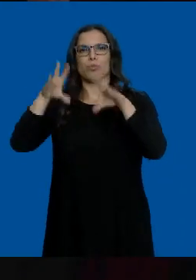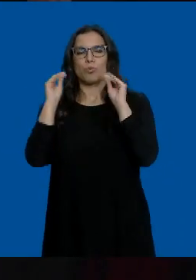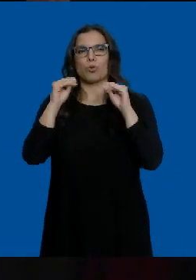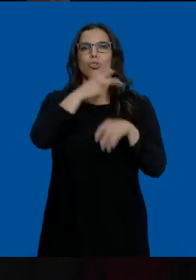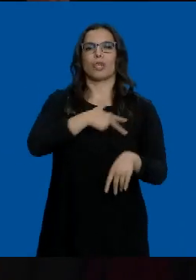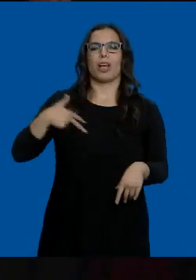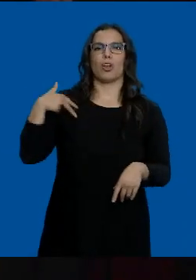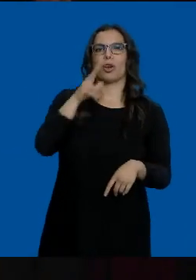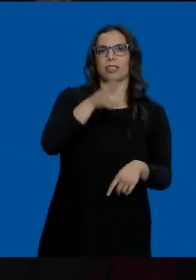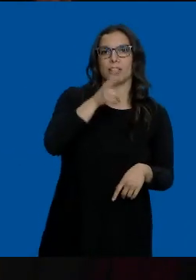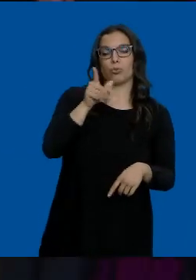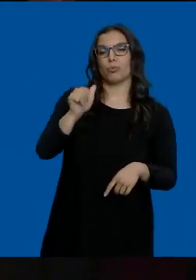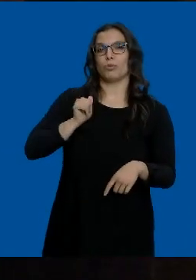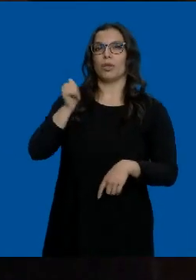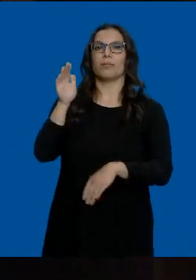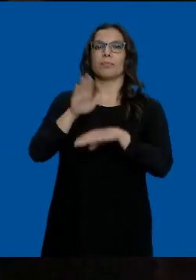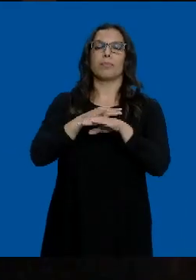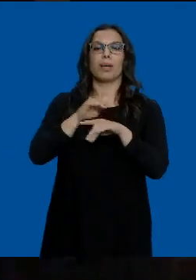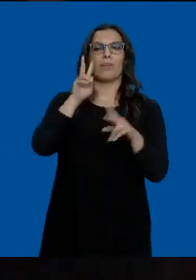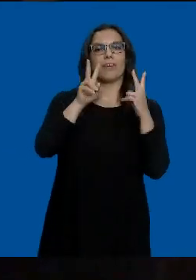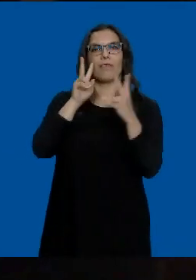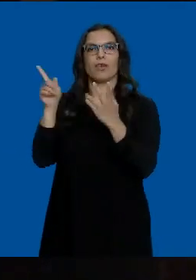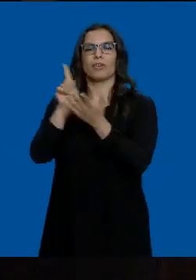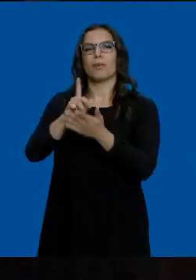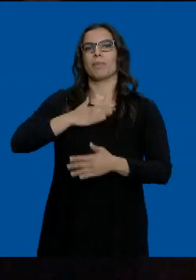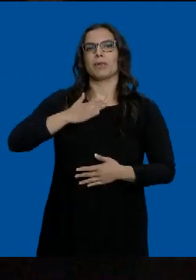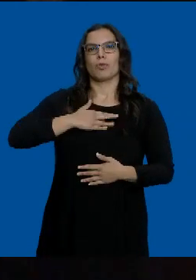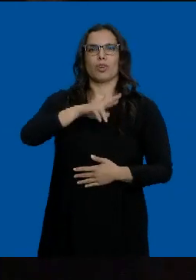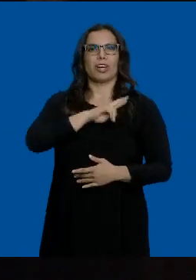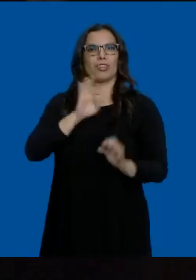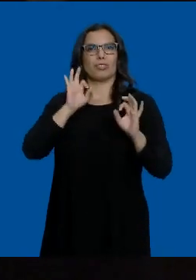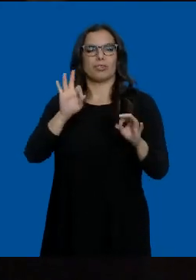oportunidad para reencontrarnos con el patrimonio religioso de la comunidad.